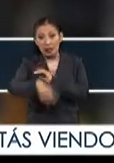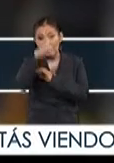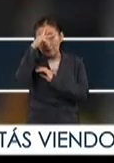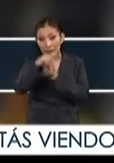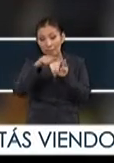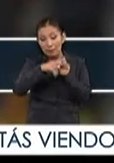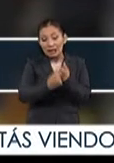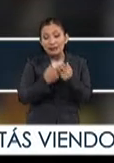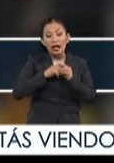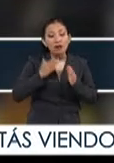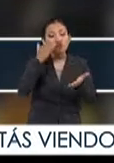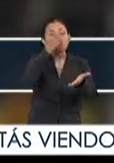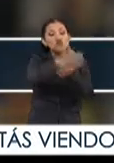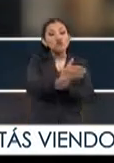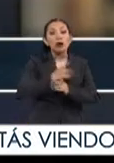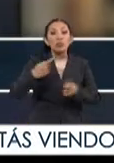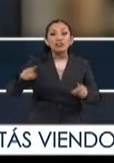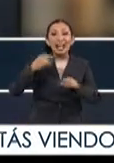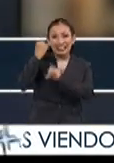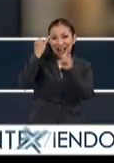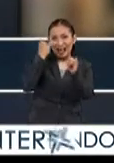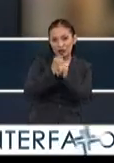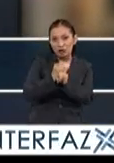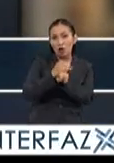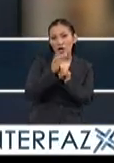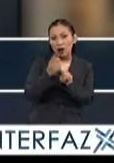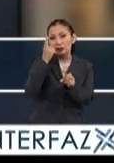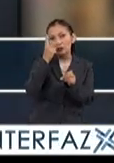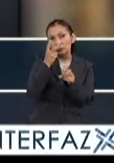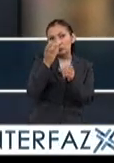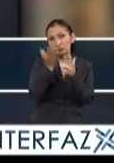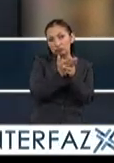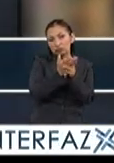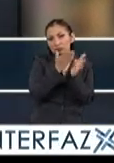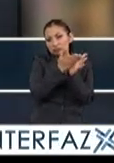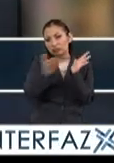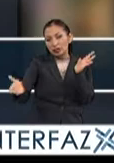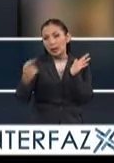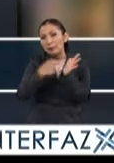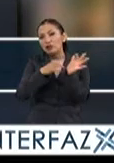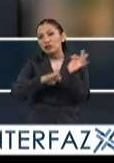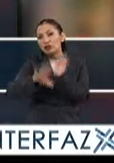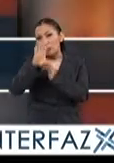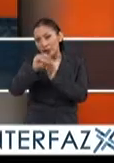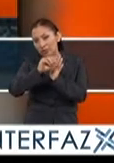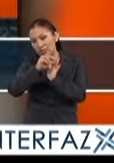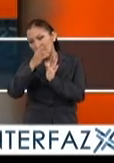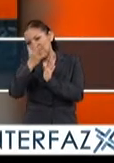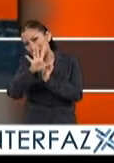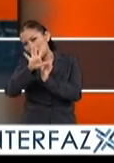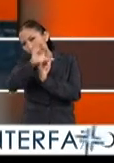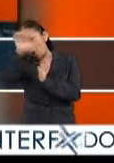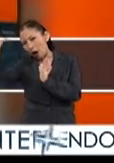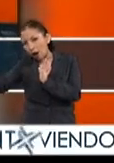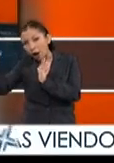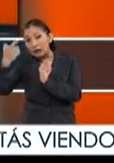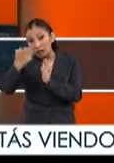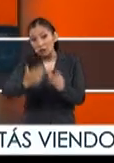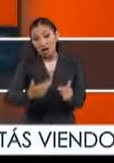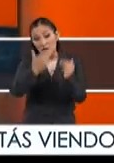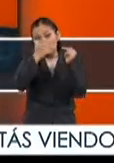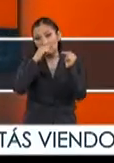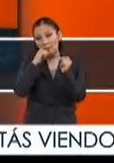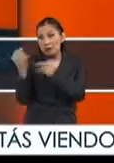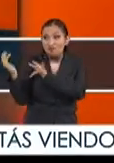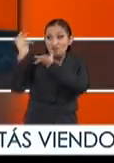México se abre a los conciertos internacionales en la segunda parte de la década de los años 90 y pues esto es un negocio de